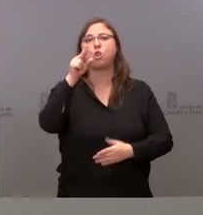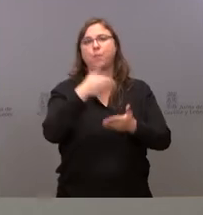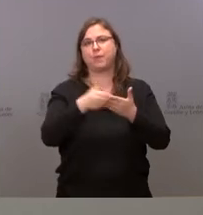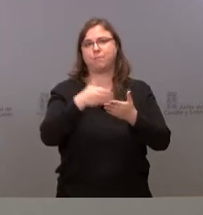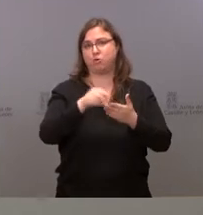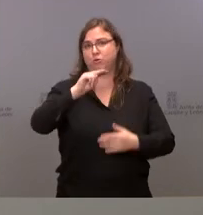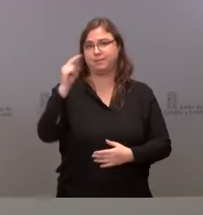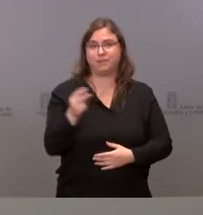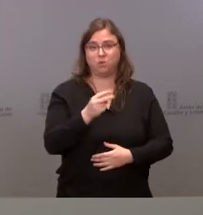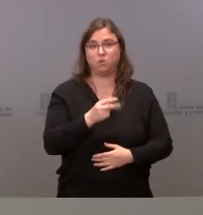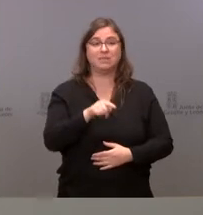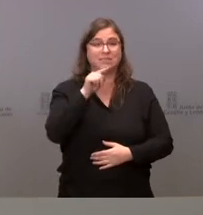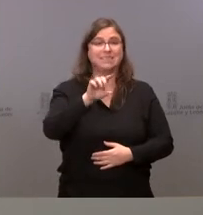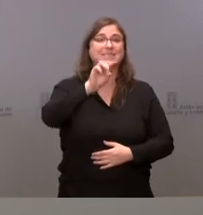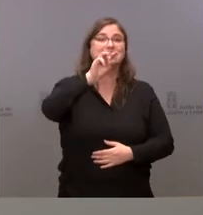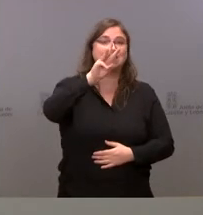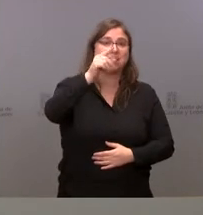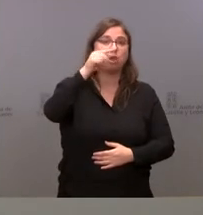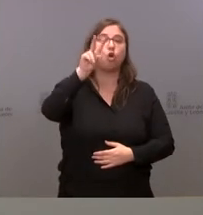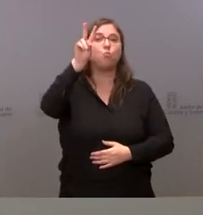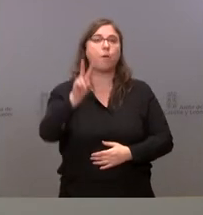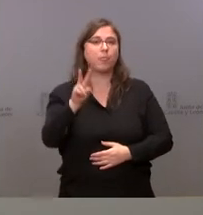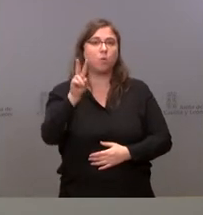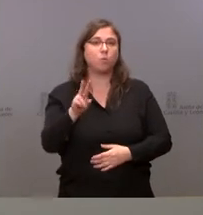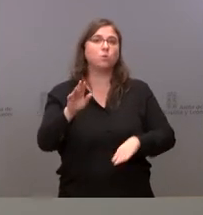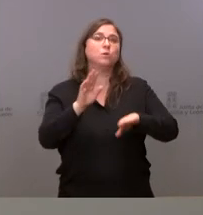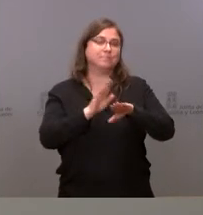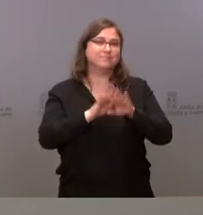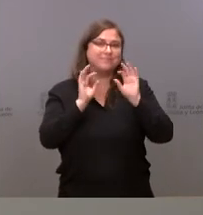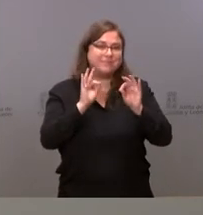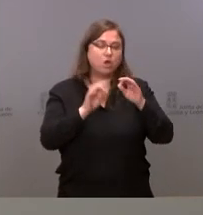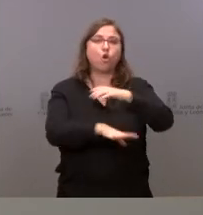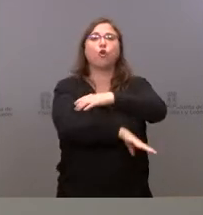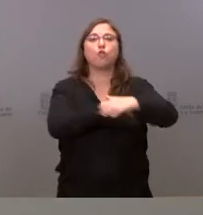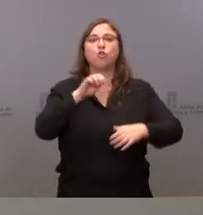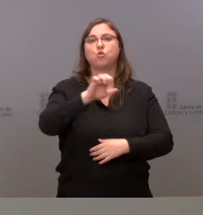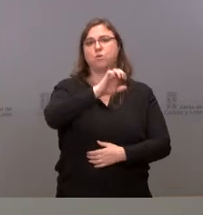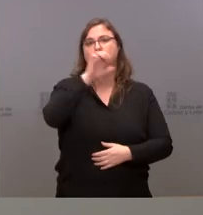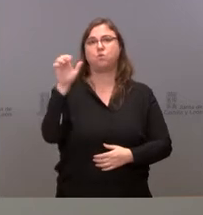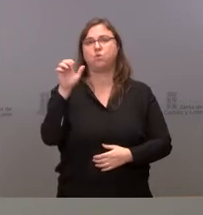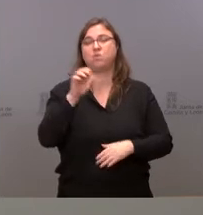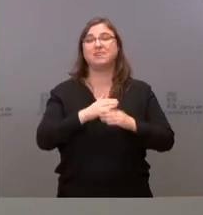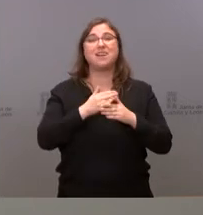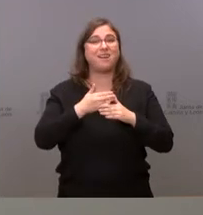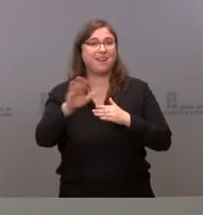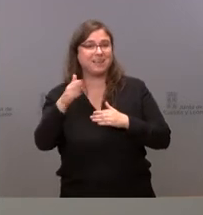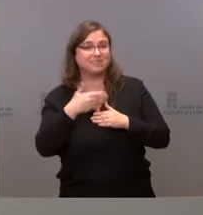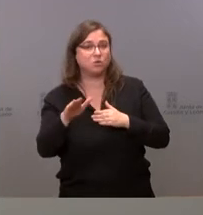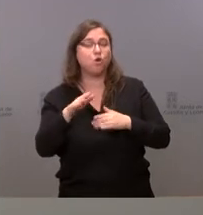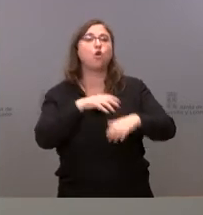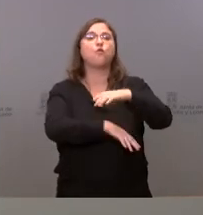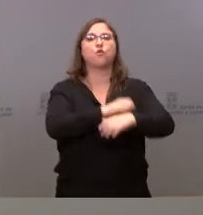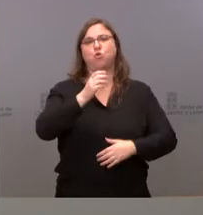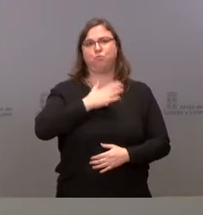De ellos, 13,2 son fondos europeos, el resto son fondos propios